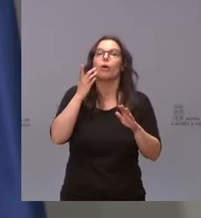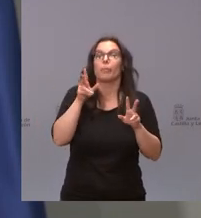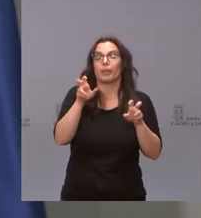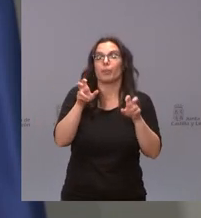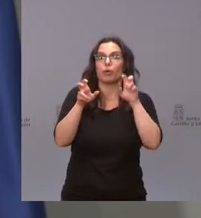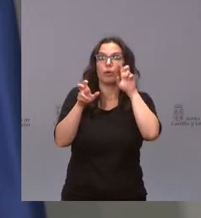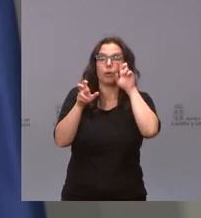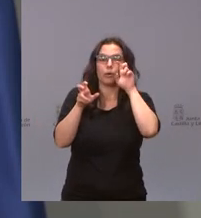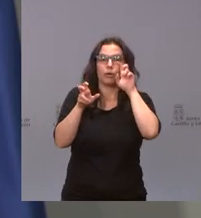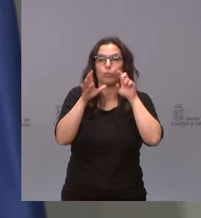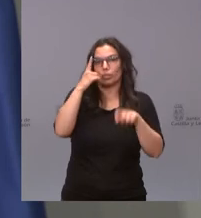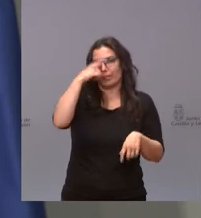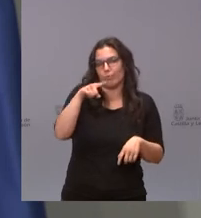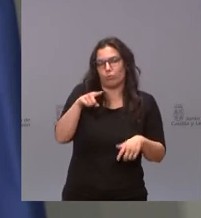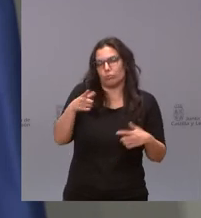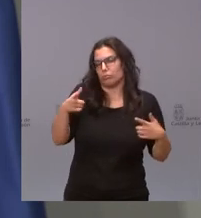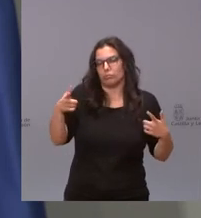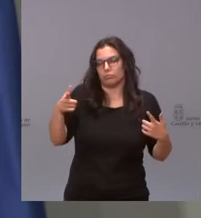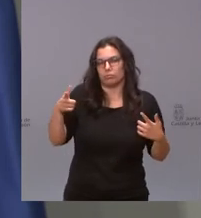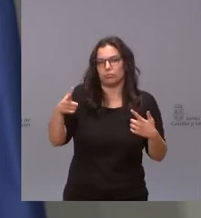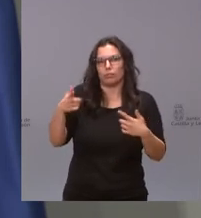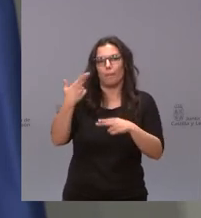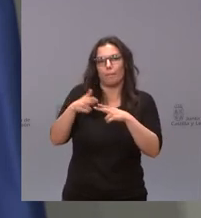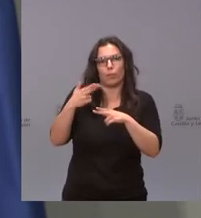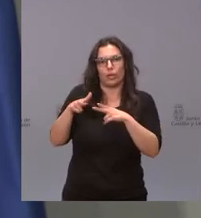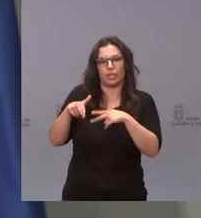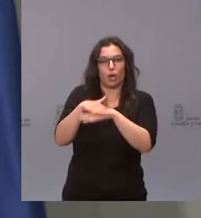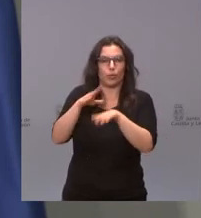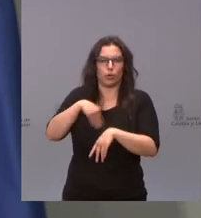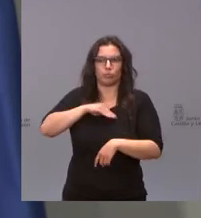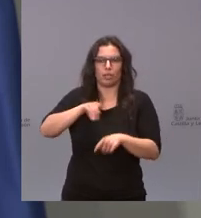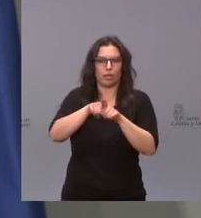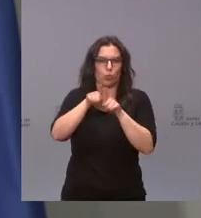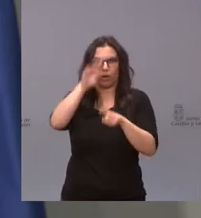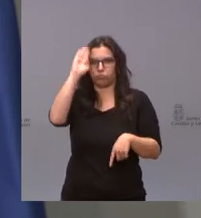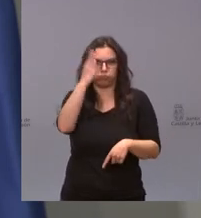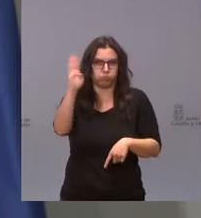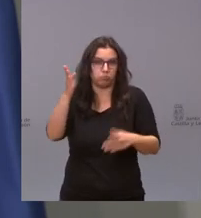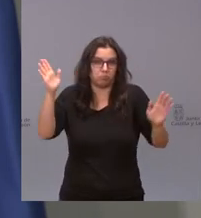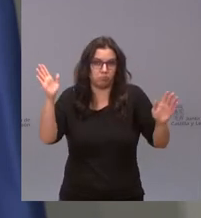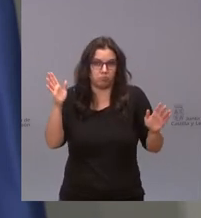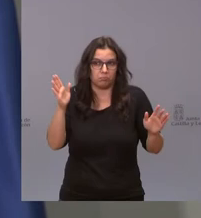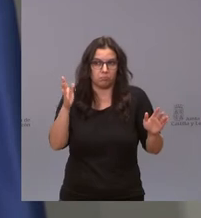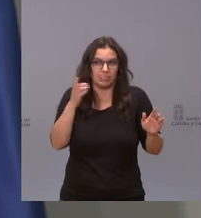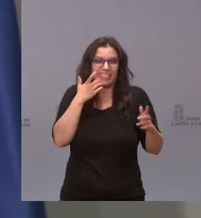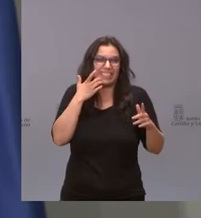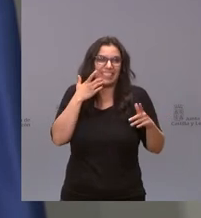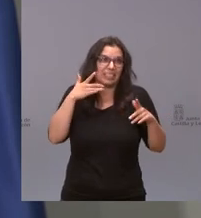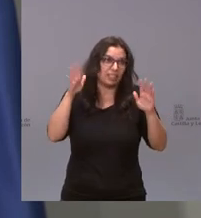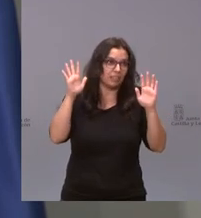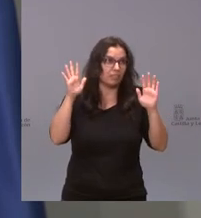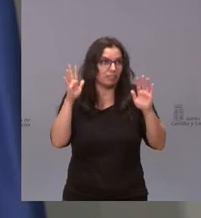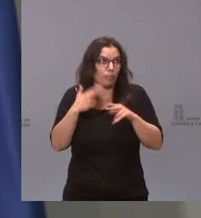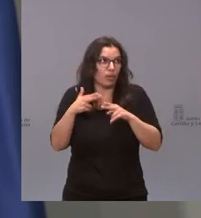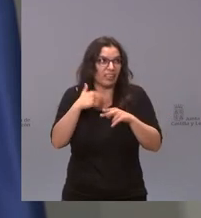porque sabemos lo cambiante que es la política de nuestro gobierno a este respecto si es que existe tal cosa si es que existe si es que hay